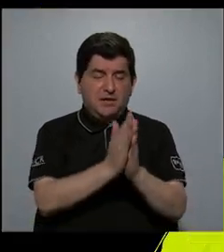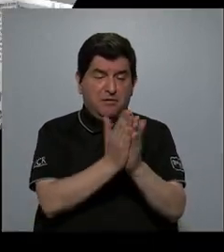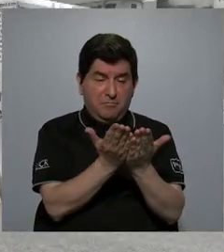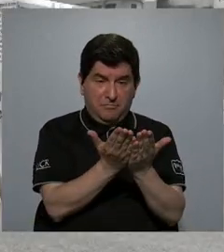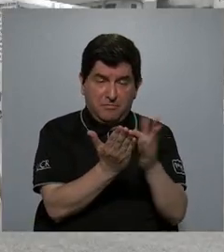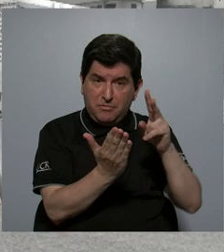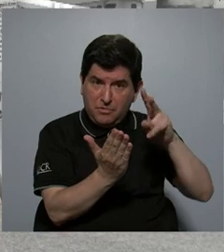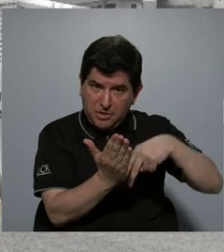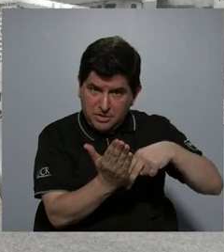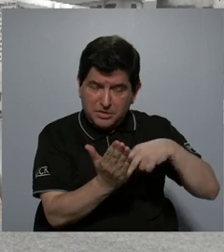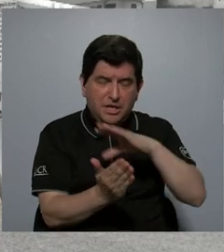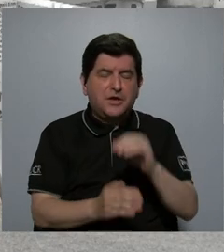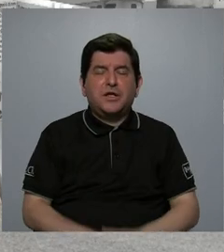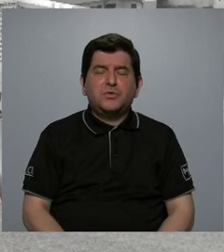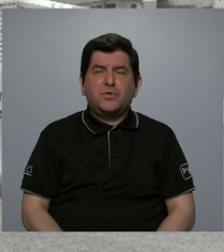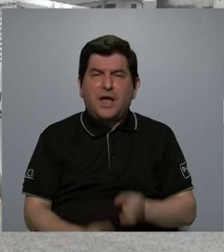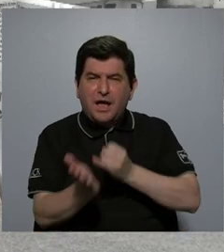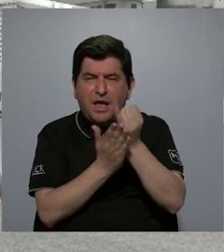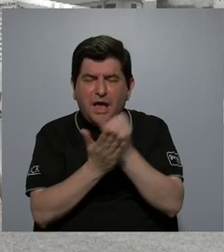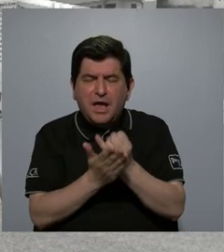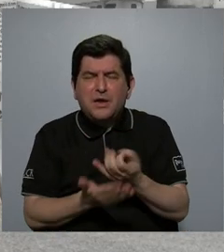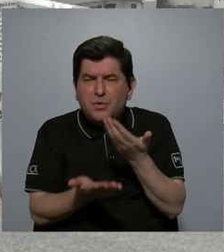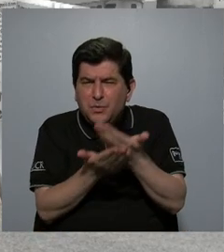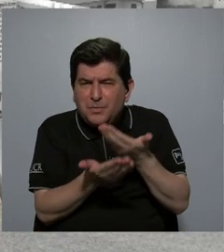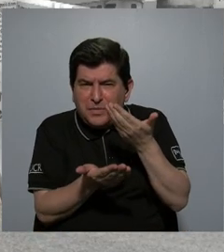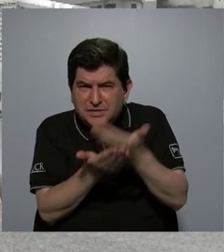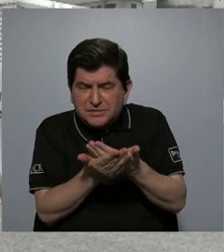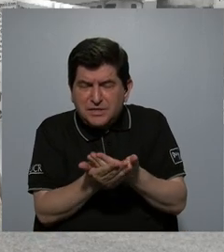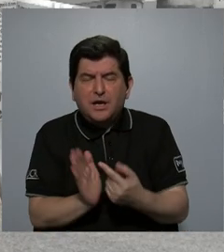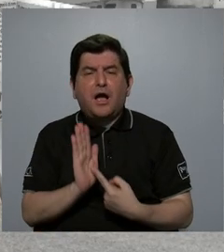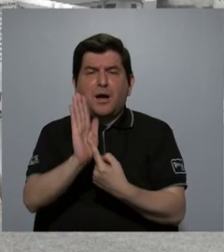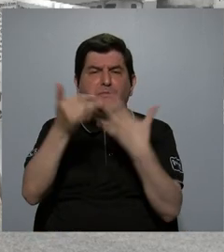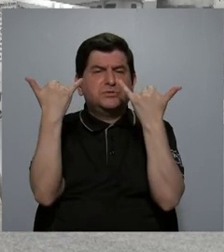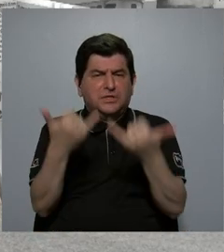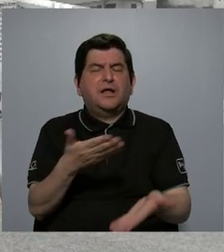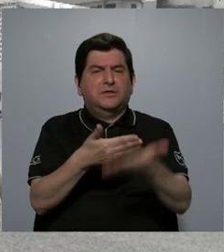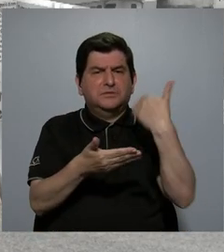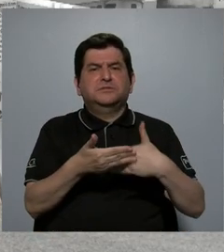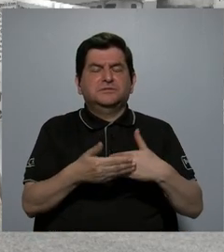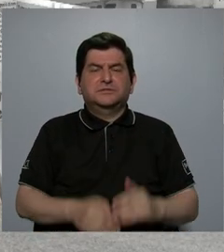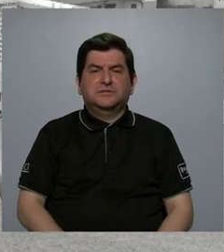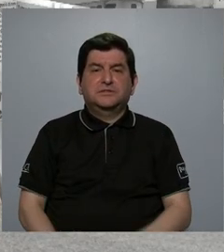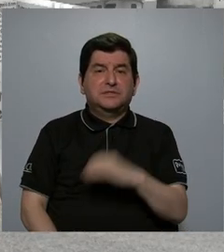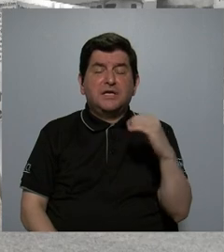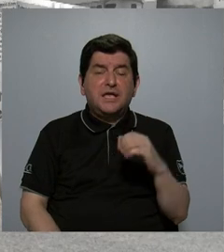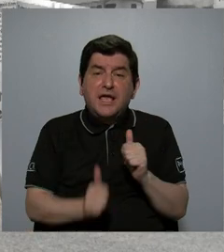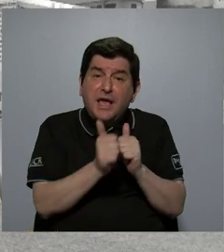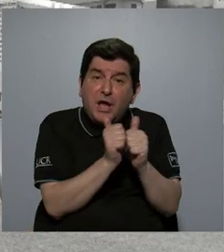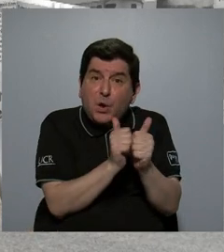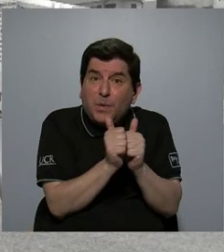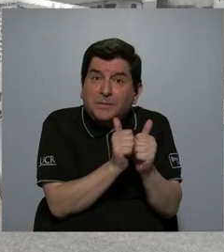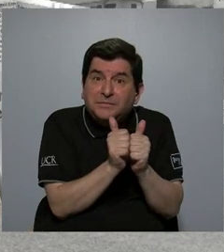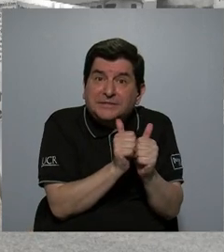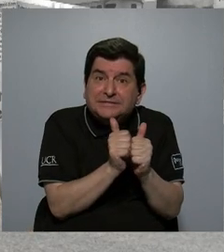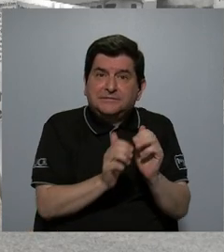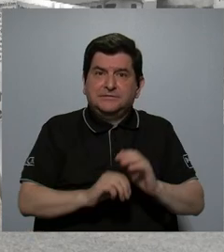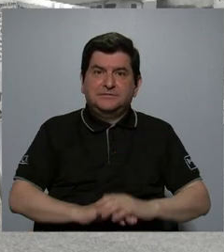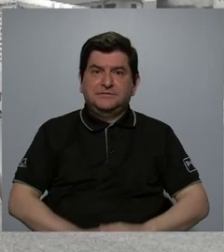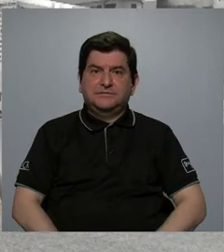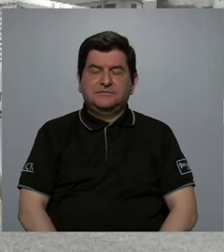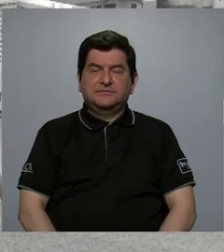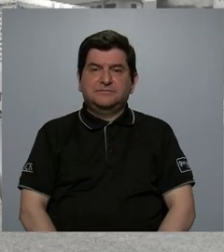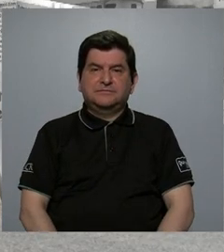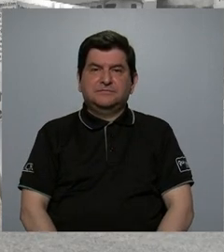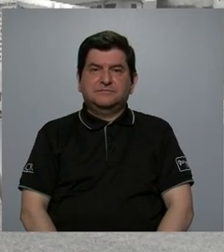y la investigación empírica ha puesto de manifiesto en ese sentido. Y en cuanto a la competencia, o sea, ese